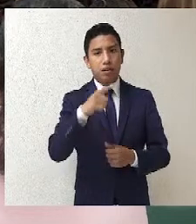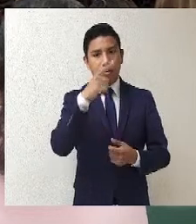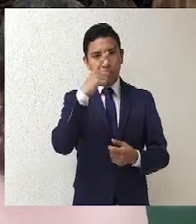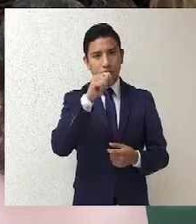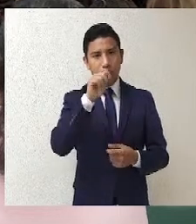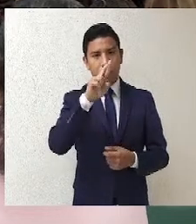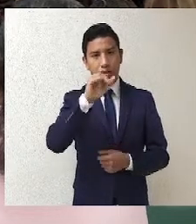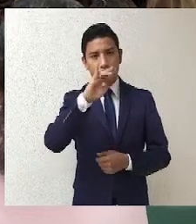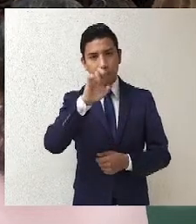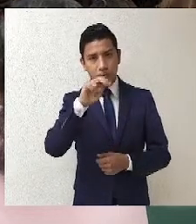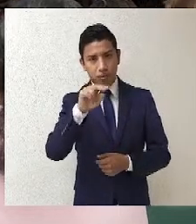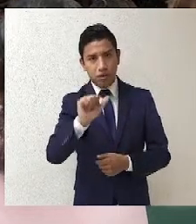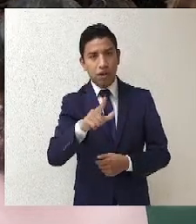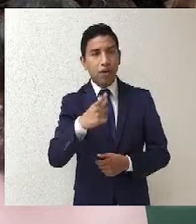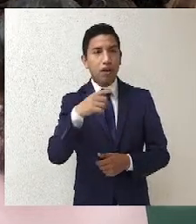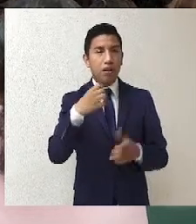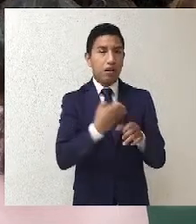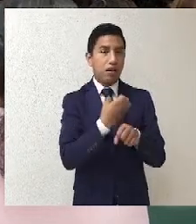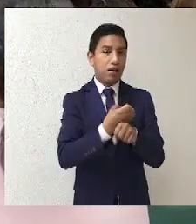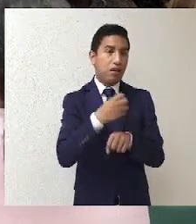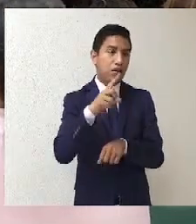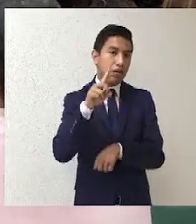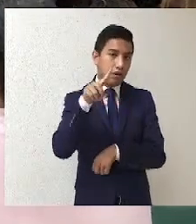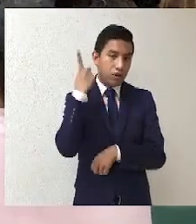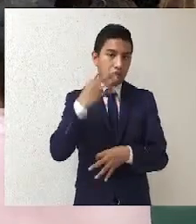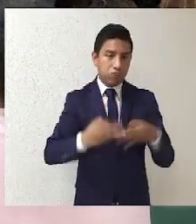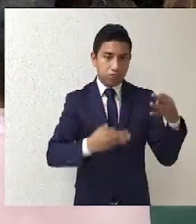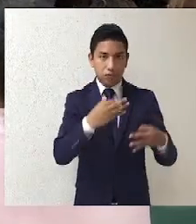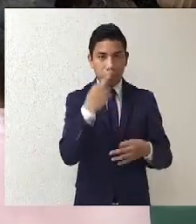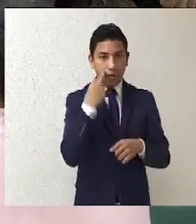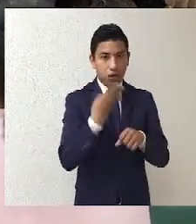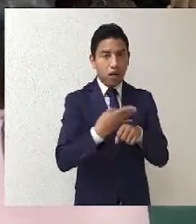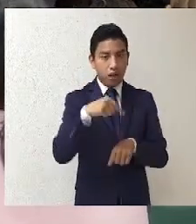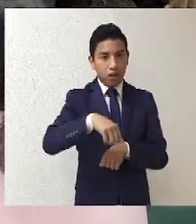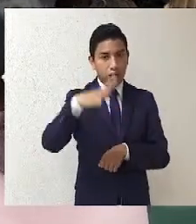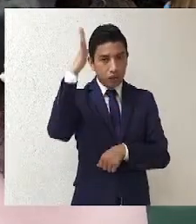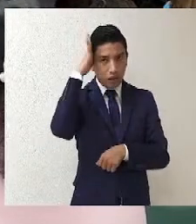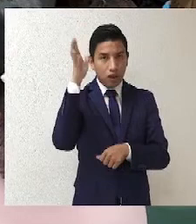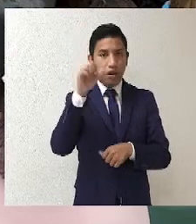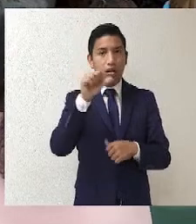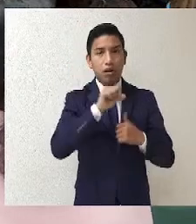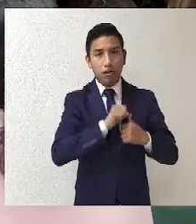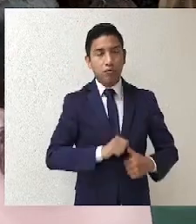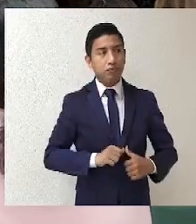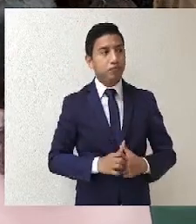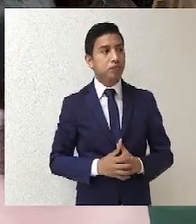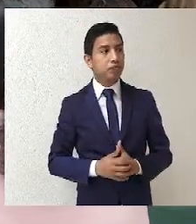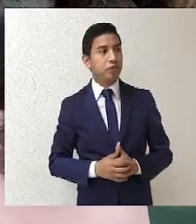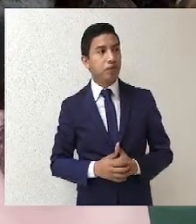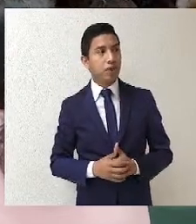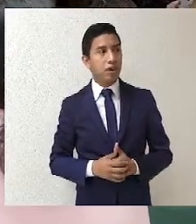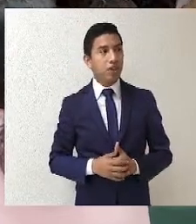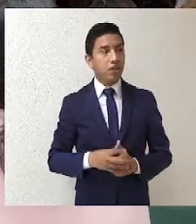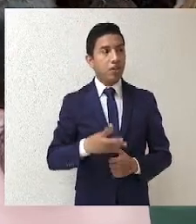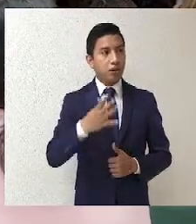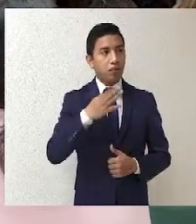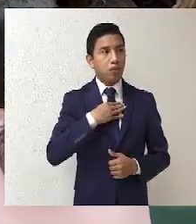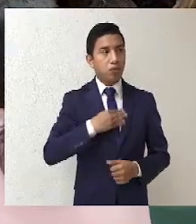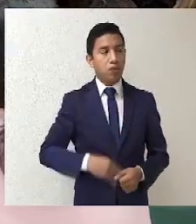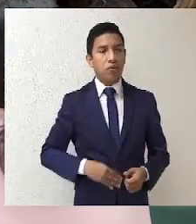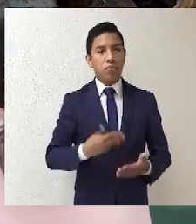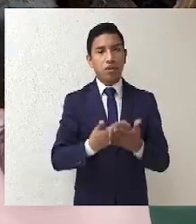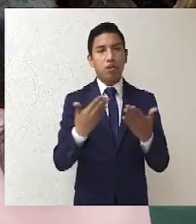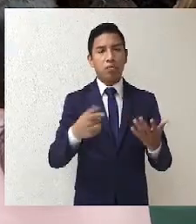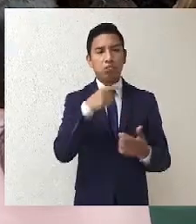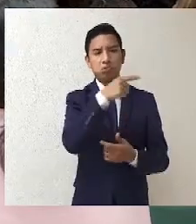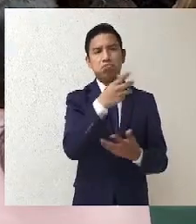del Estado de Durango. Entonces, impugna esta resolución de la Comisión Nacional de Honestidad y Justicia. ¿Y qué hace el tribunal?